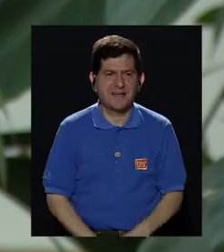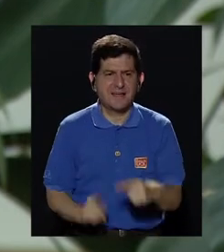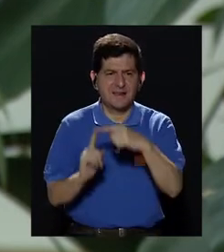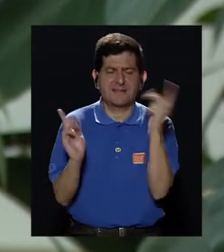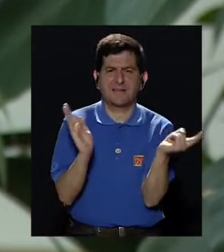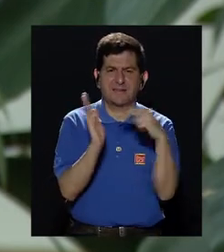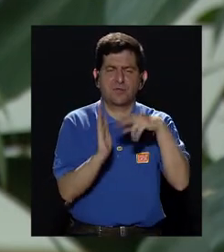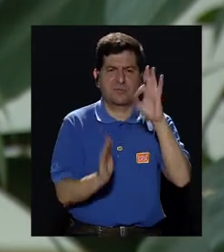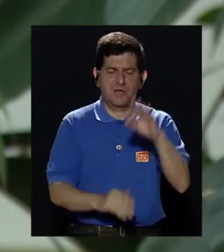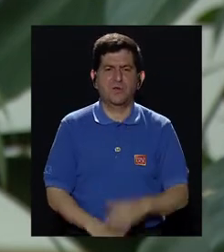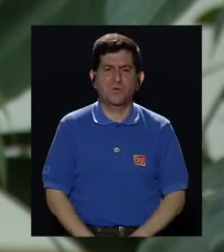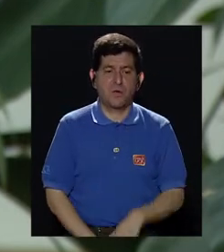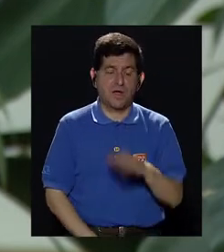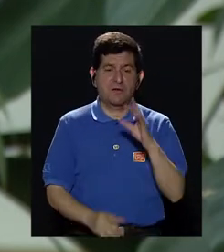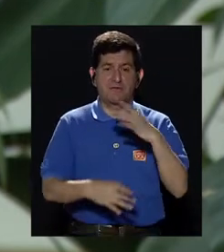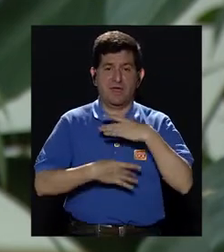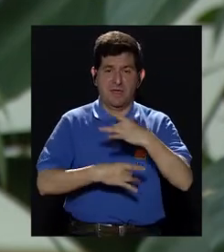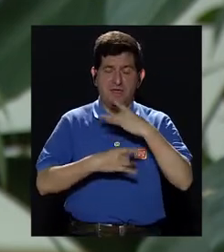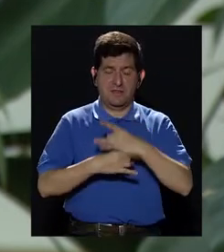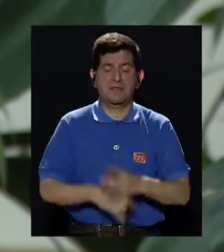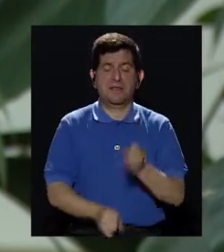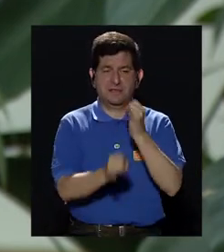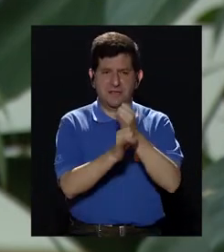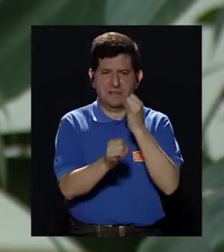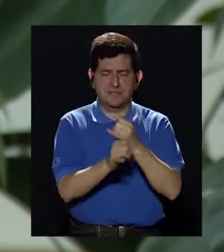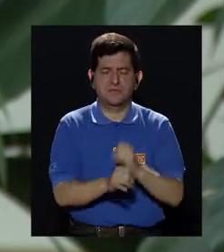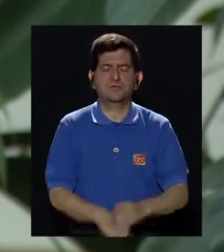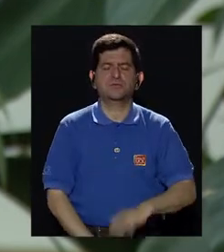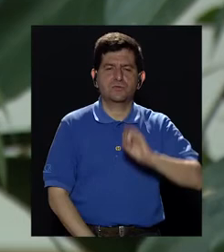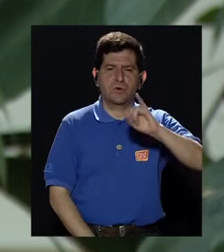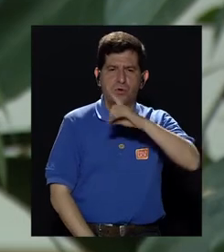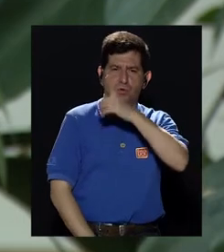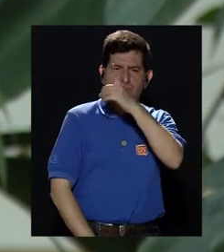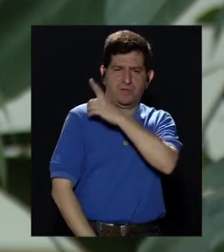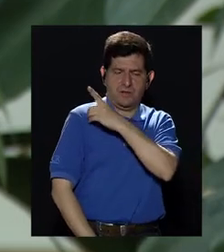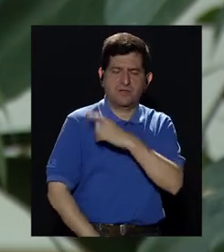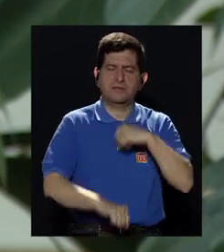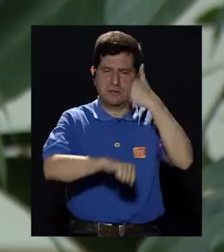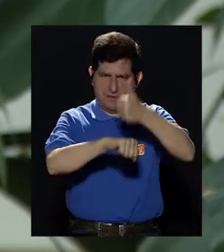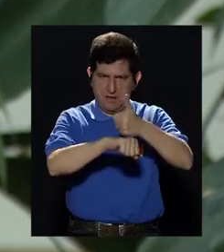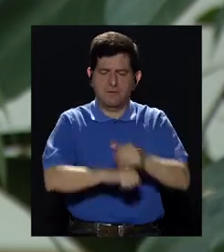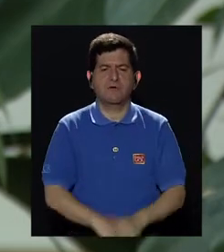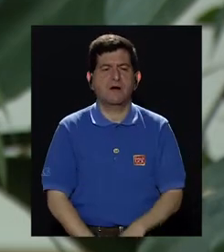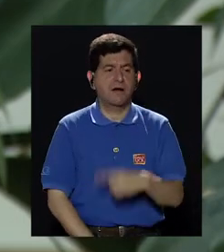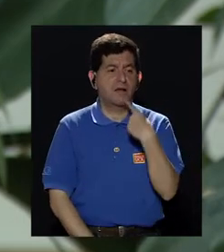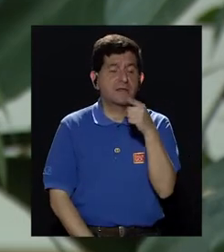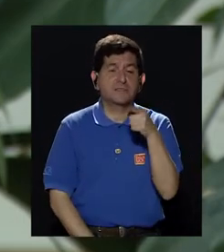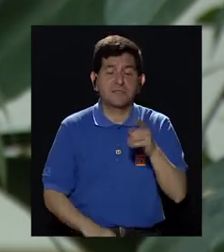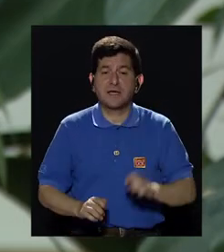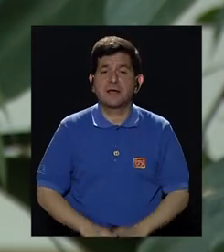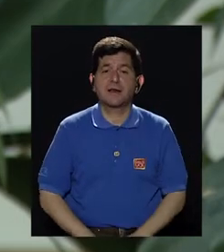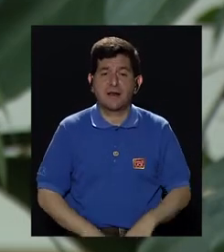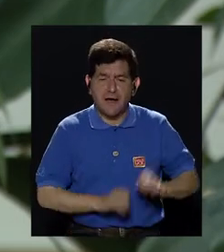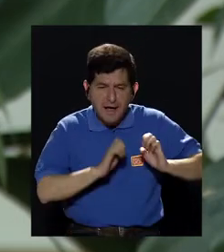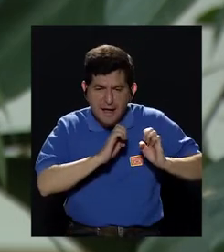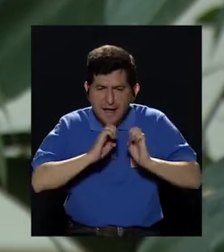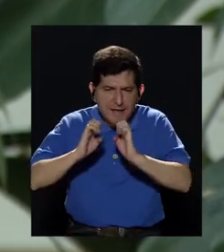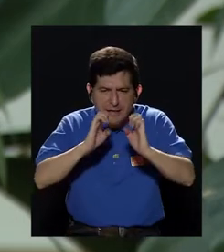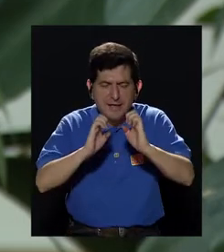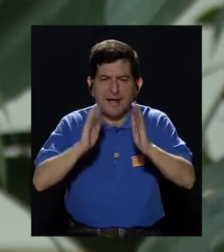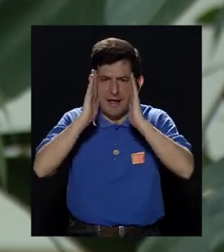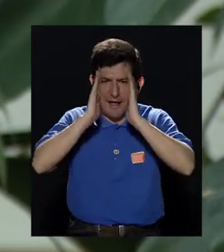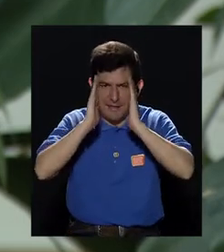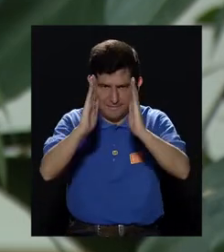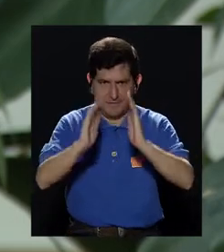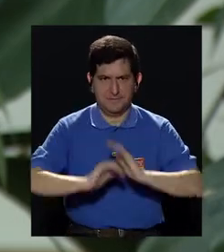2009 fue declarado interés institucional por la Junta Directiva. Desde ese punto de vista entonces se plantearon estrategias principalmente